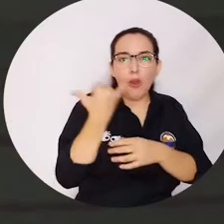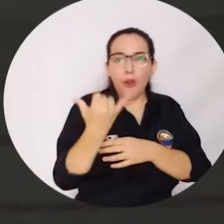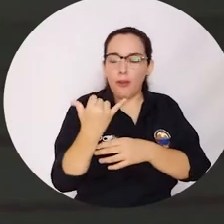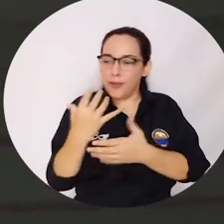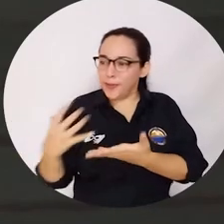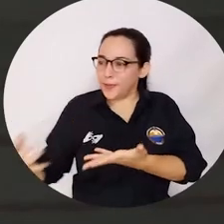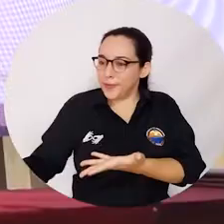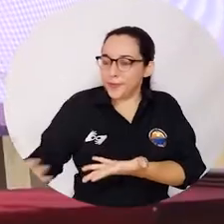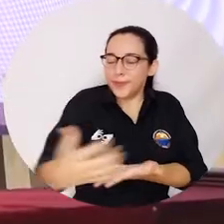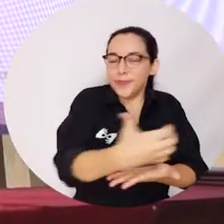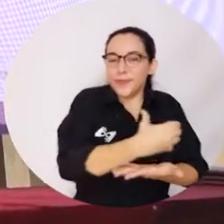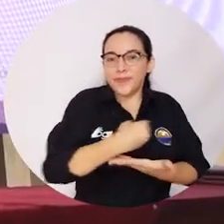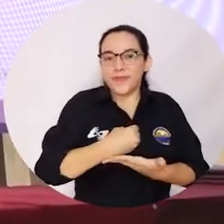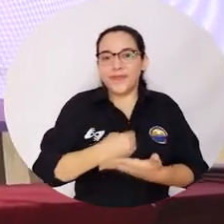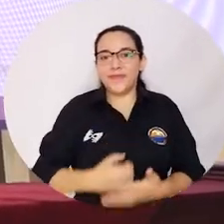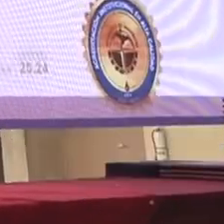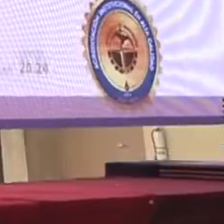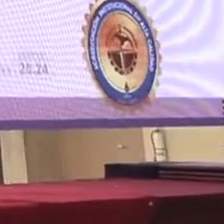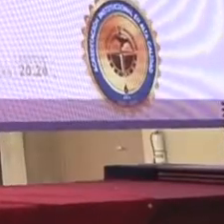de cosechar.